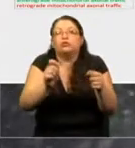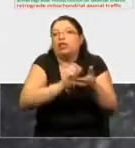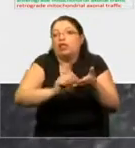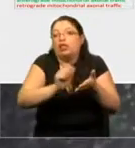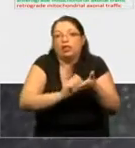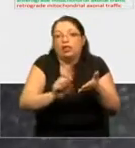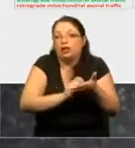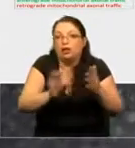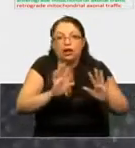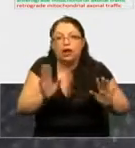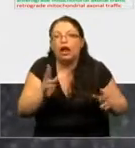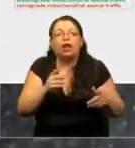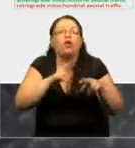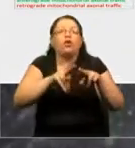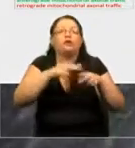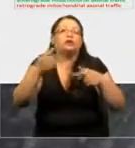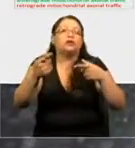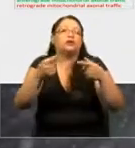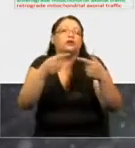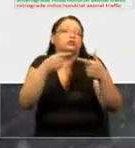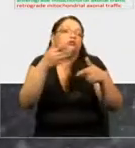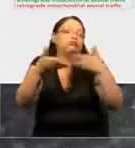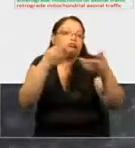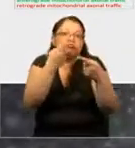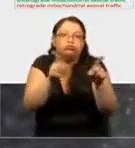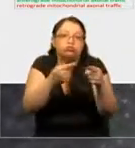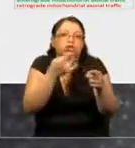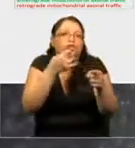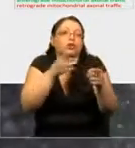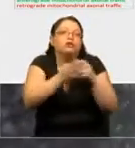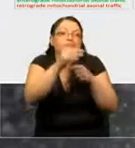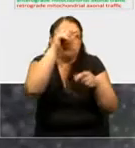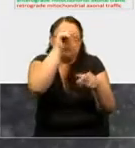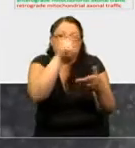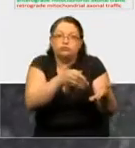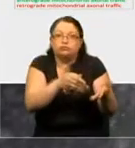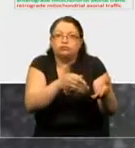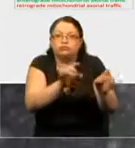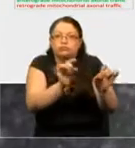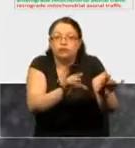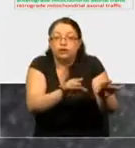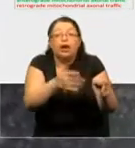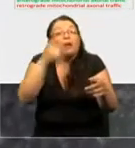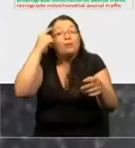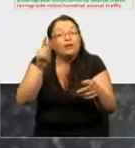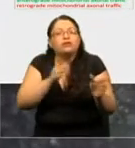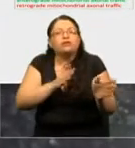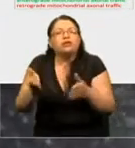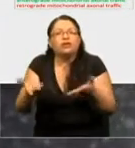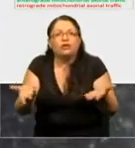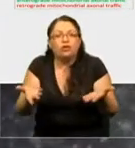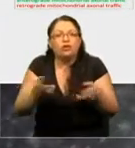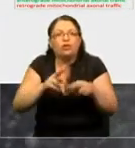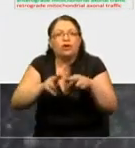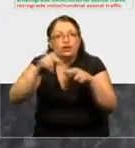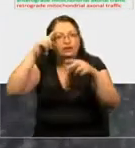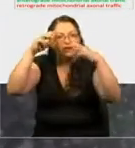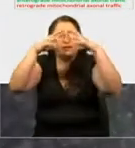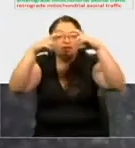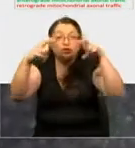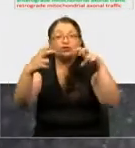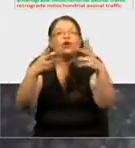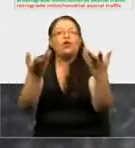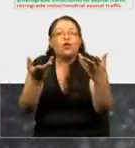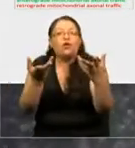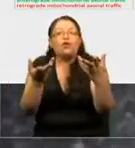ni va a componer Y, Y, Y, Z, porque sigue siendo un ratón. Por lo tanto, una estrategia es generar neuronas a partir de